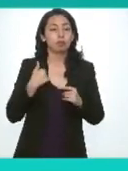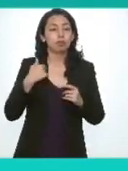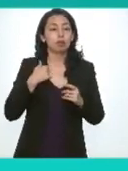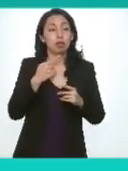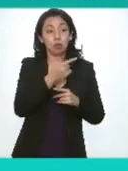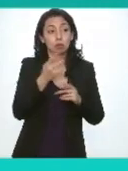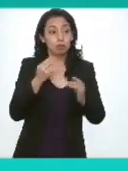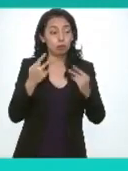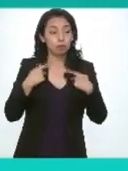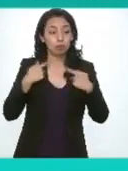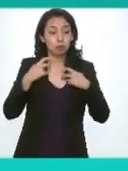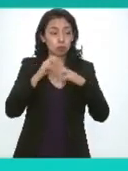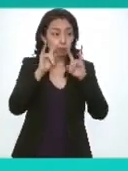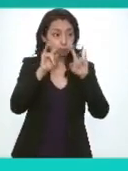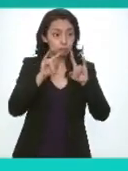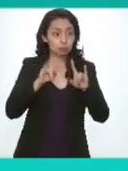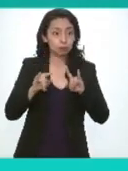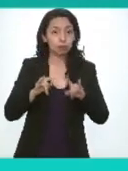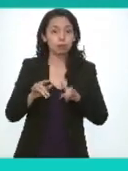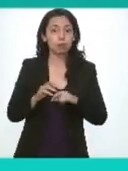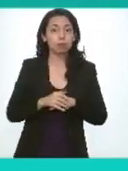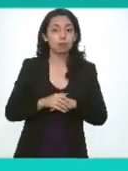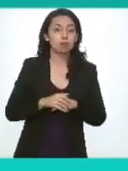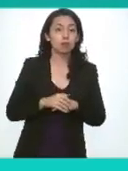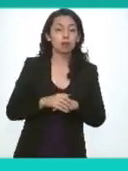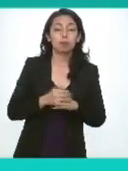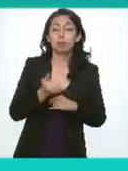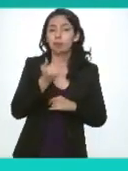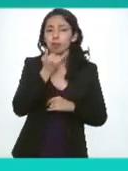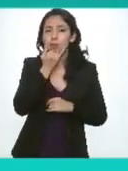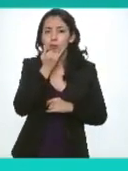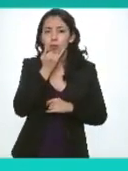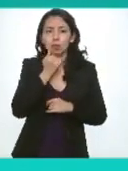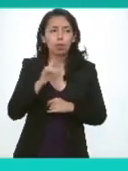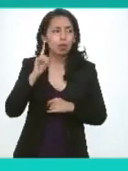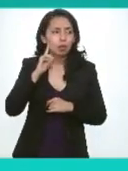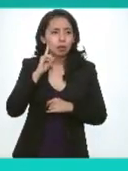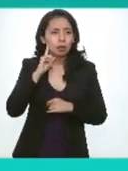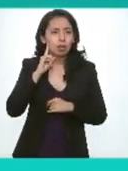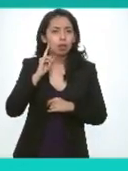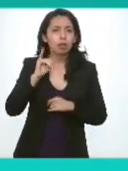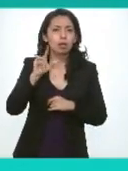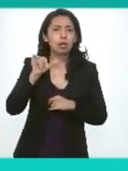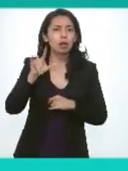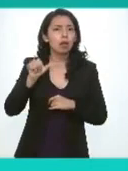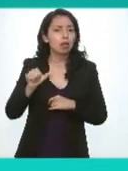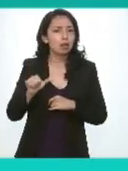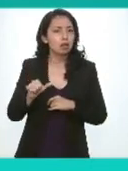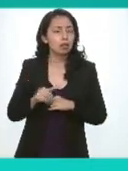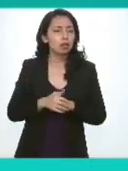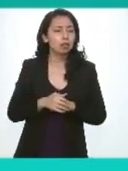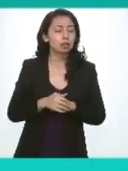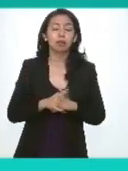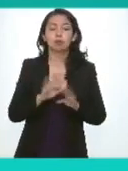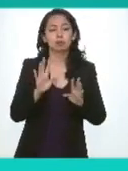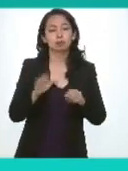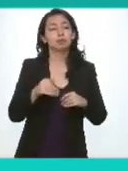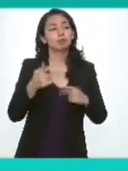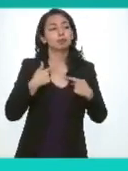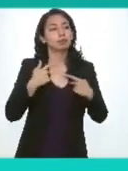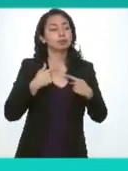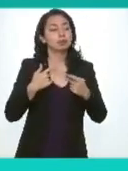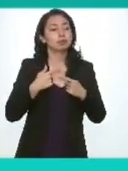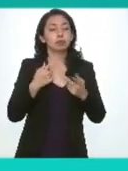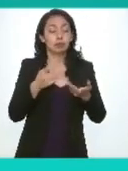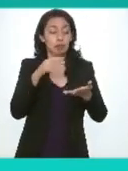las personas integrantes del consejo perdón a las personas que se encuentran presentes si se